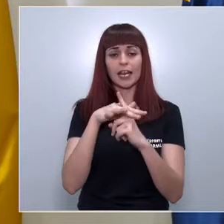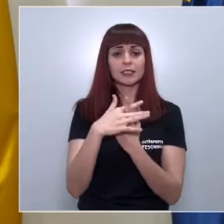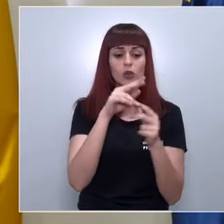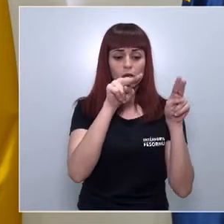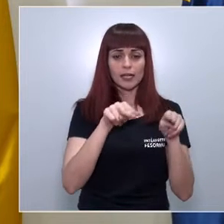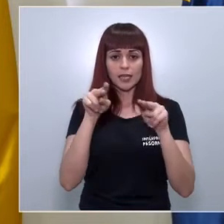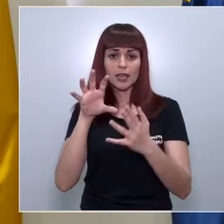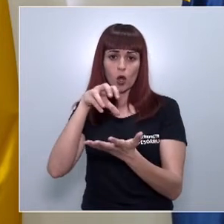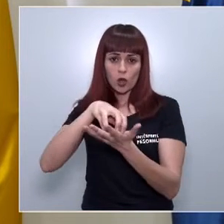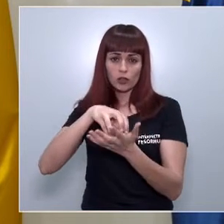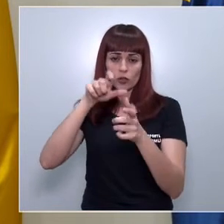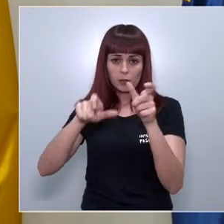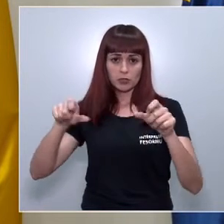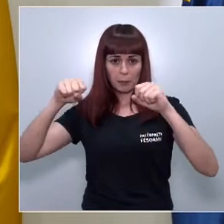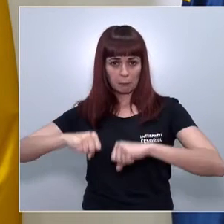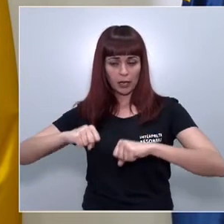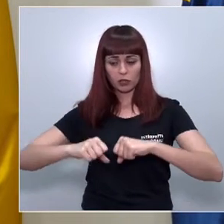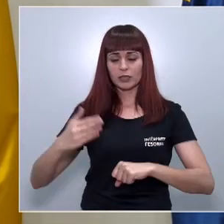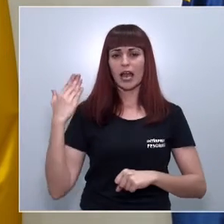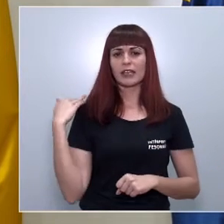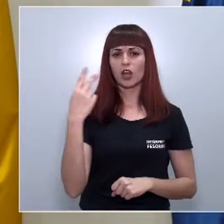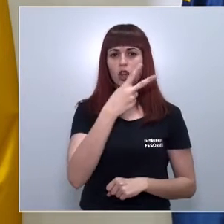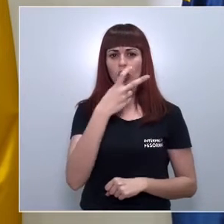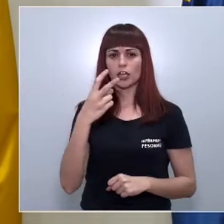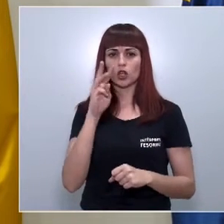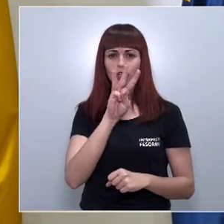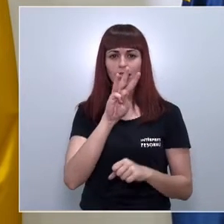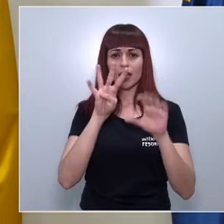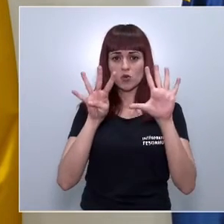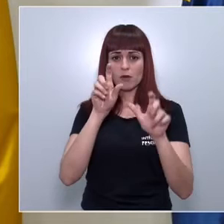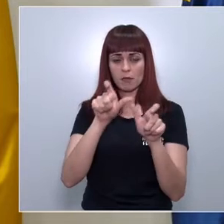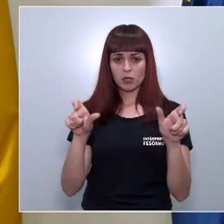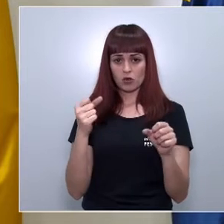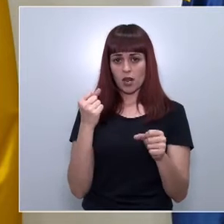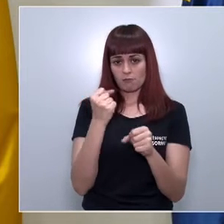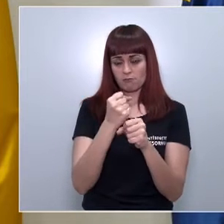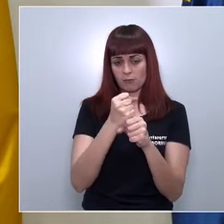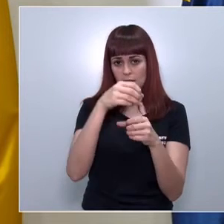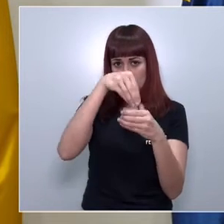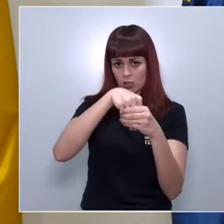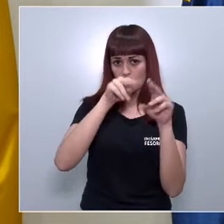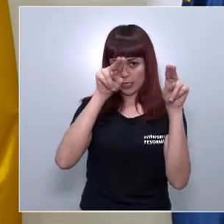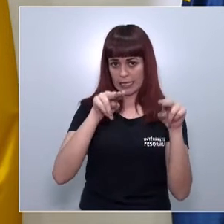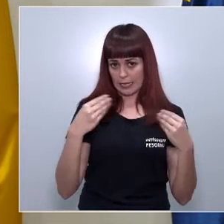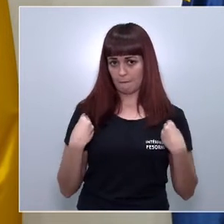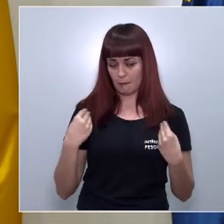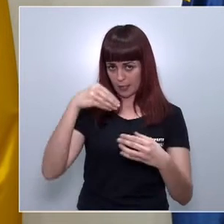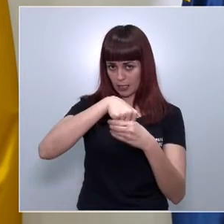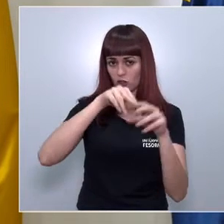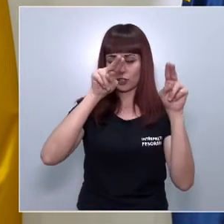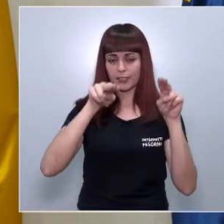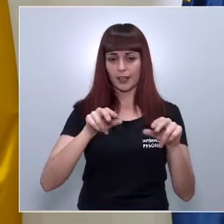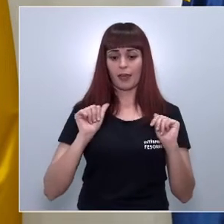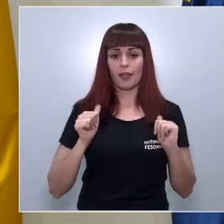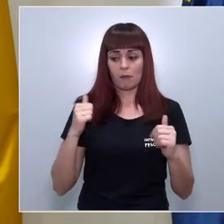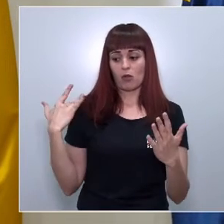y centros de personas mayores a día de ayer alcanzaba la cifra de 239 residentes afectados desde que comenzara